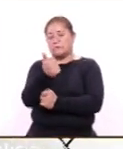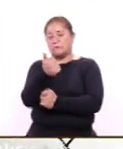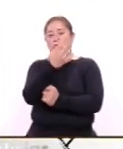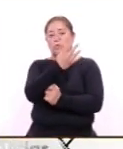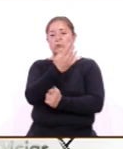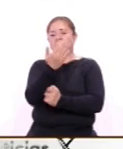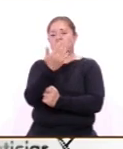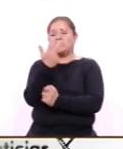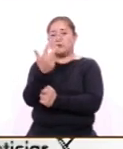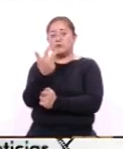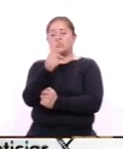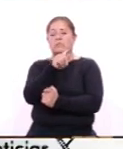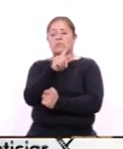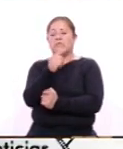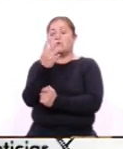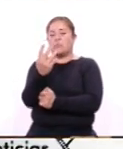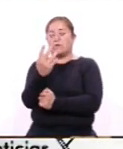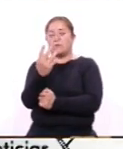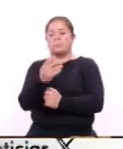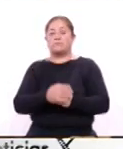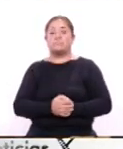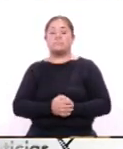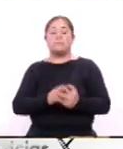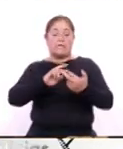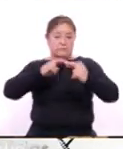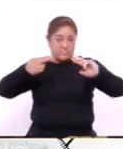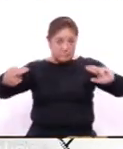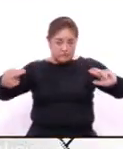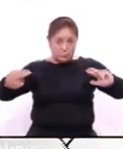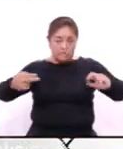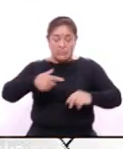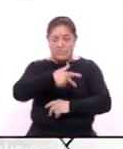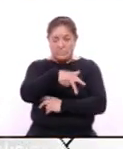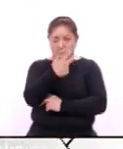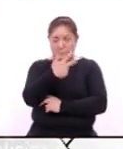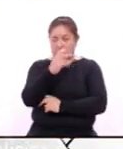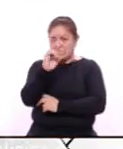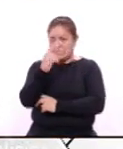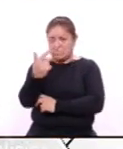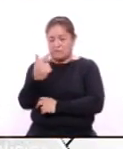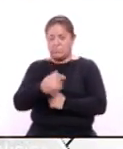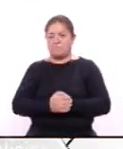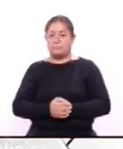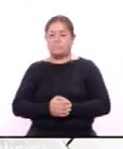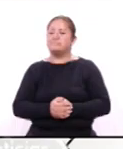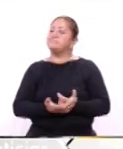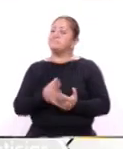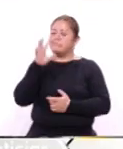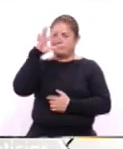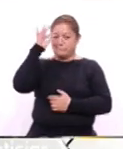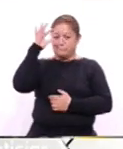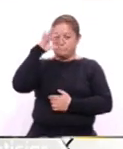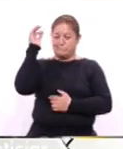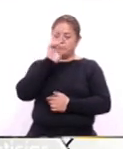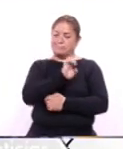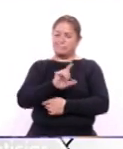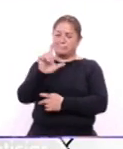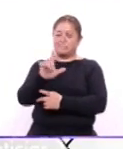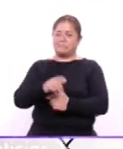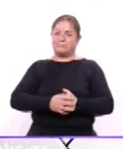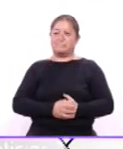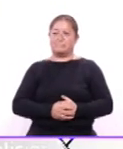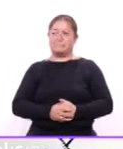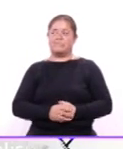-458-74 extensión 1307 para Corazes Noticias Edith López